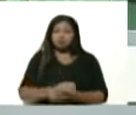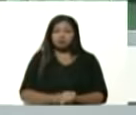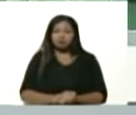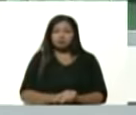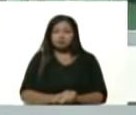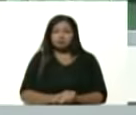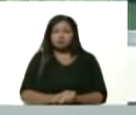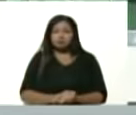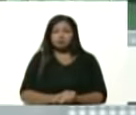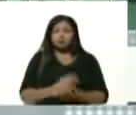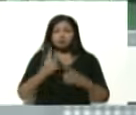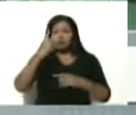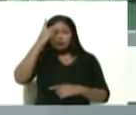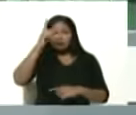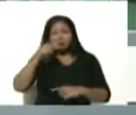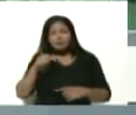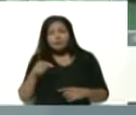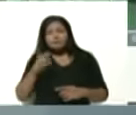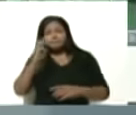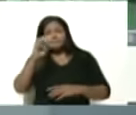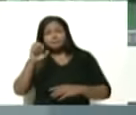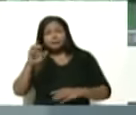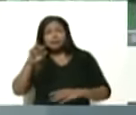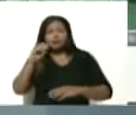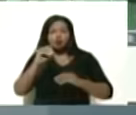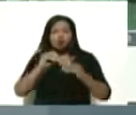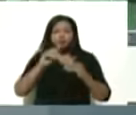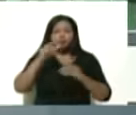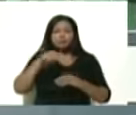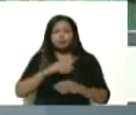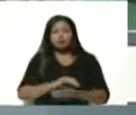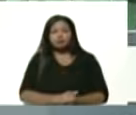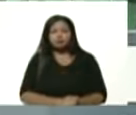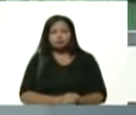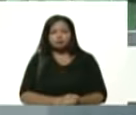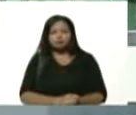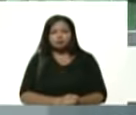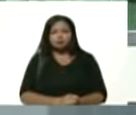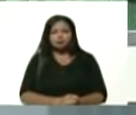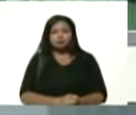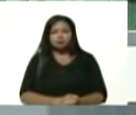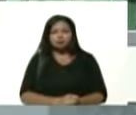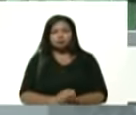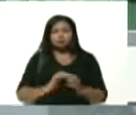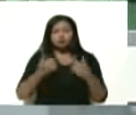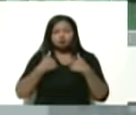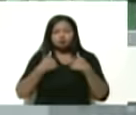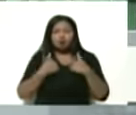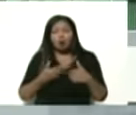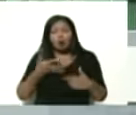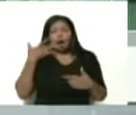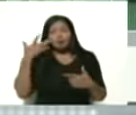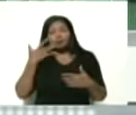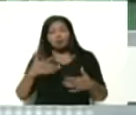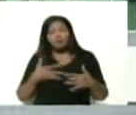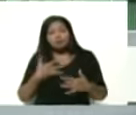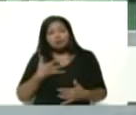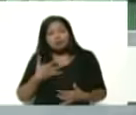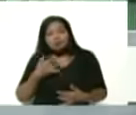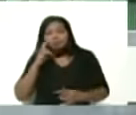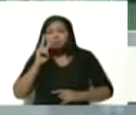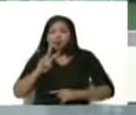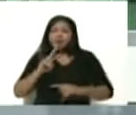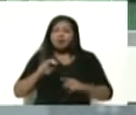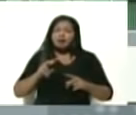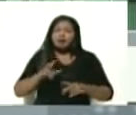de que el